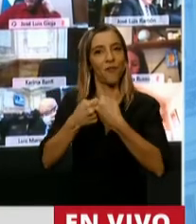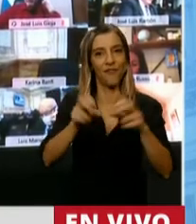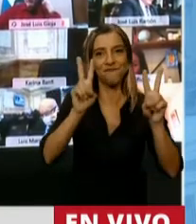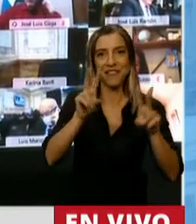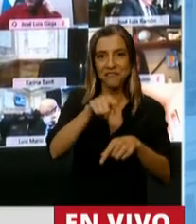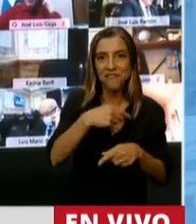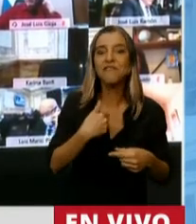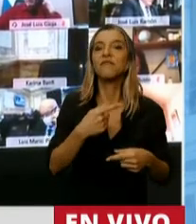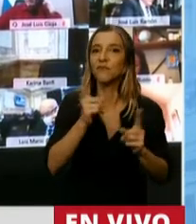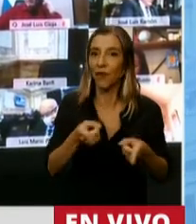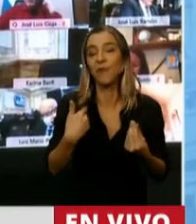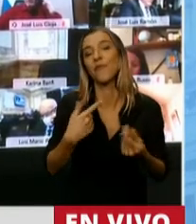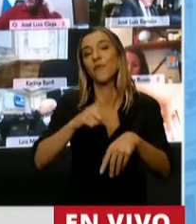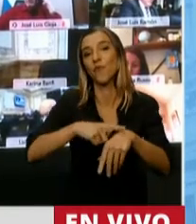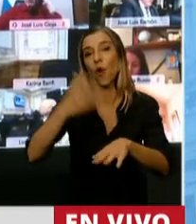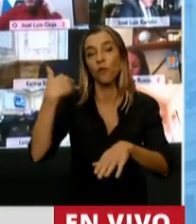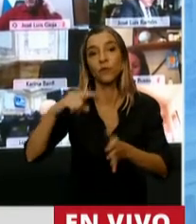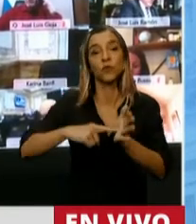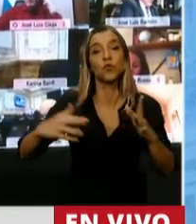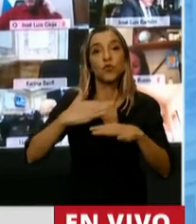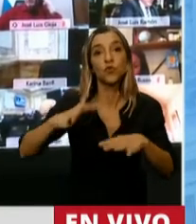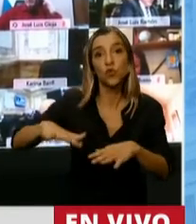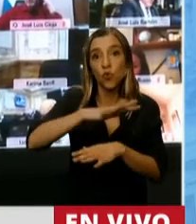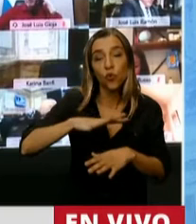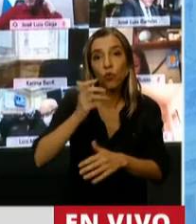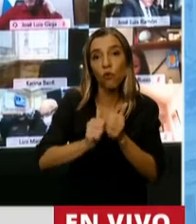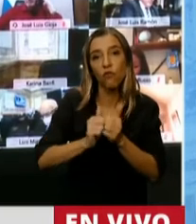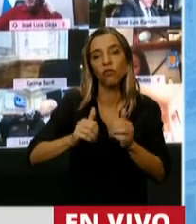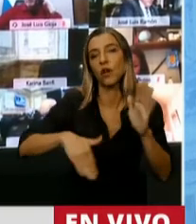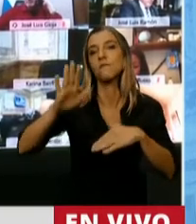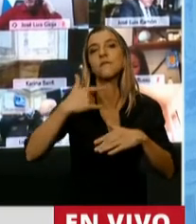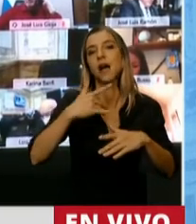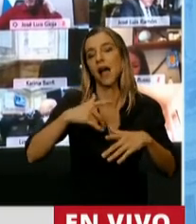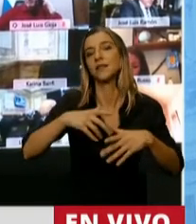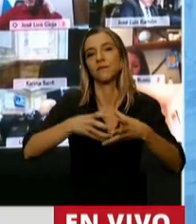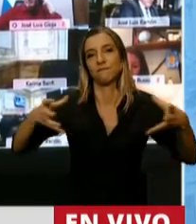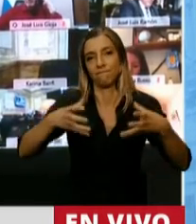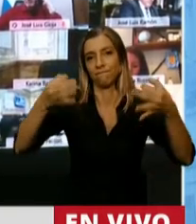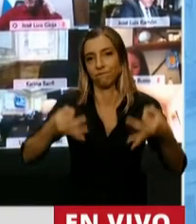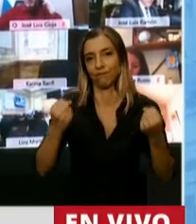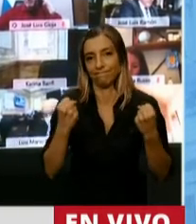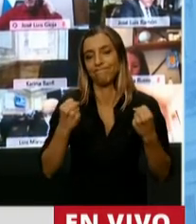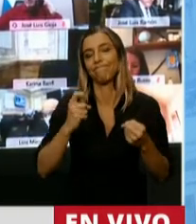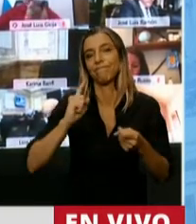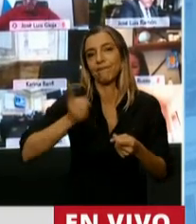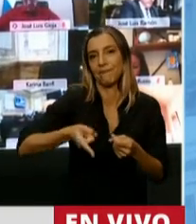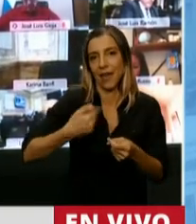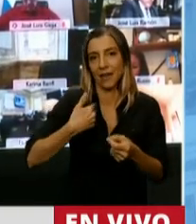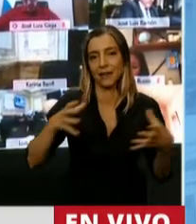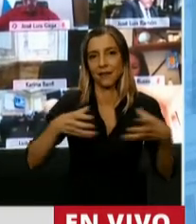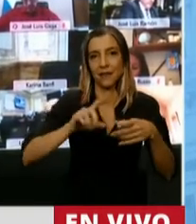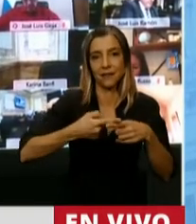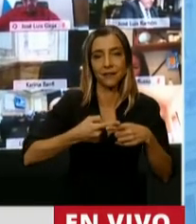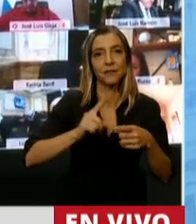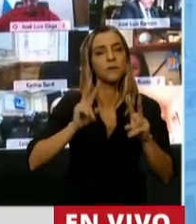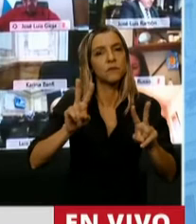porque el peronismo de la ciudad de Rosario tenía la mayoría del consejo municipal y a él lo vieron que siendo un solo concejal podría